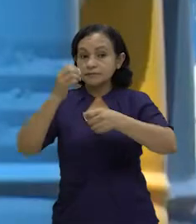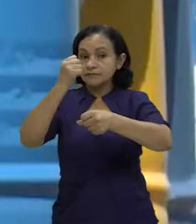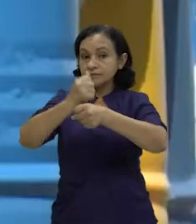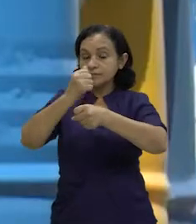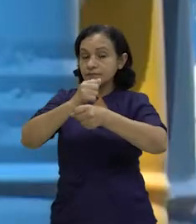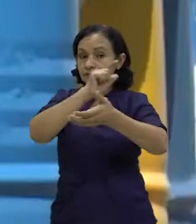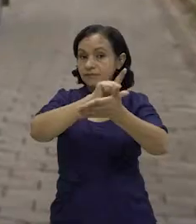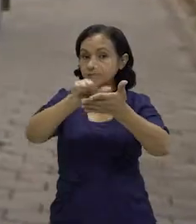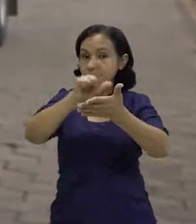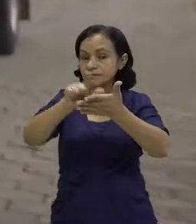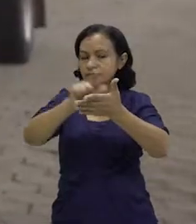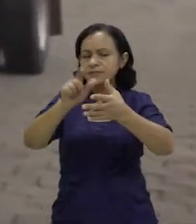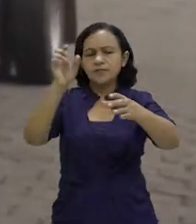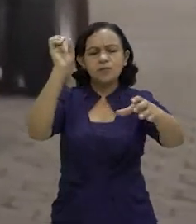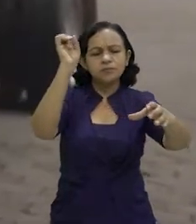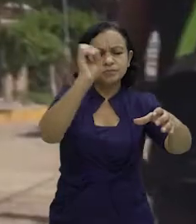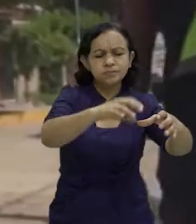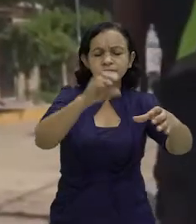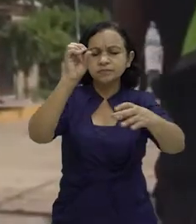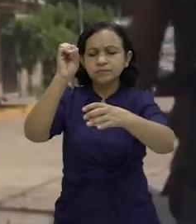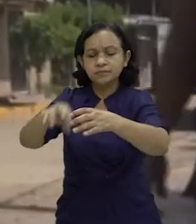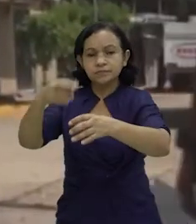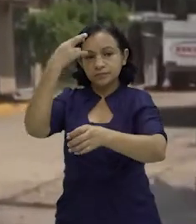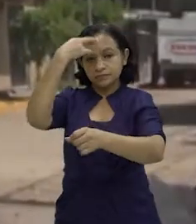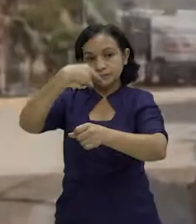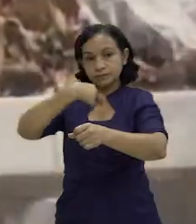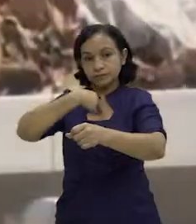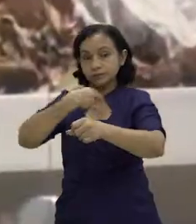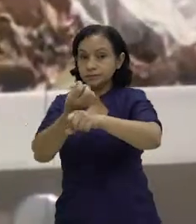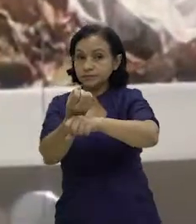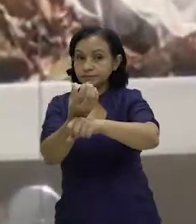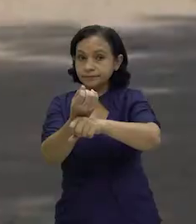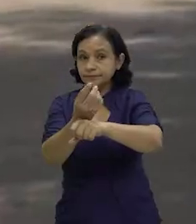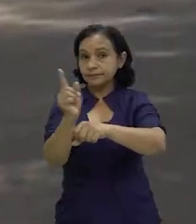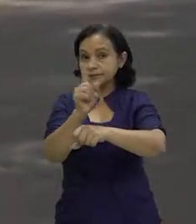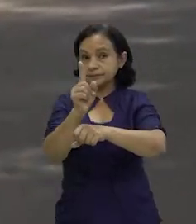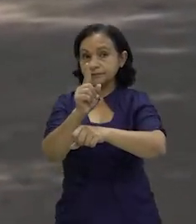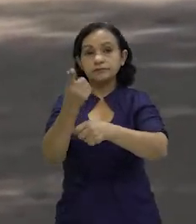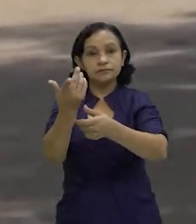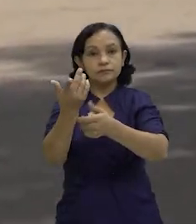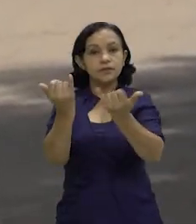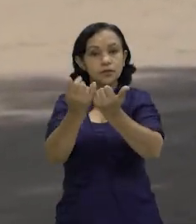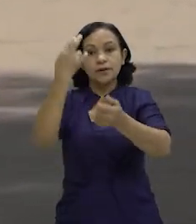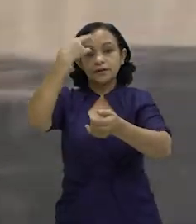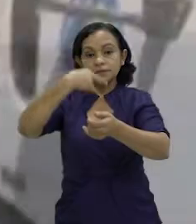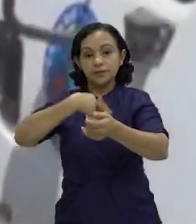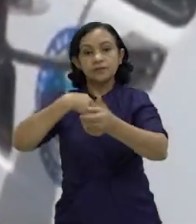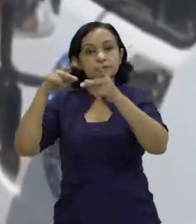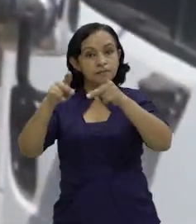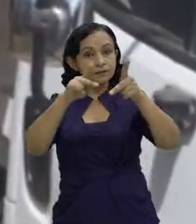El trabajo de limpieza y recolección de basura no es solo responsabilidad de la municipalidad, sino también de la